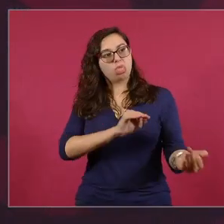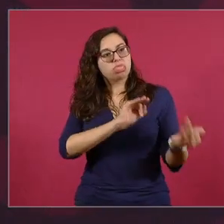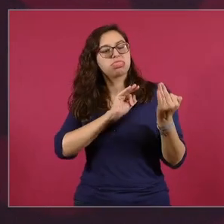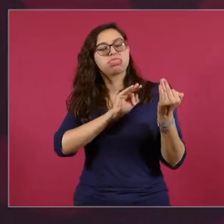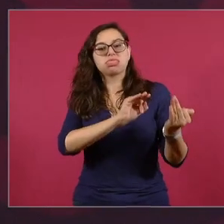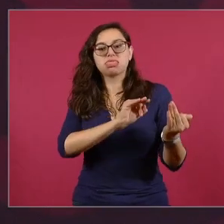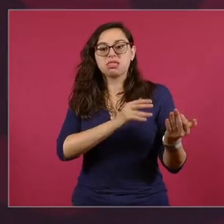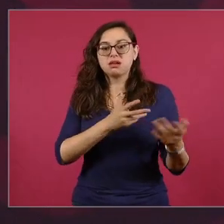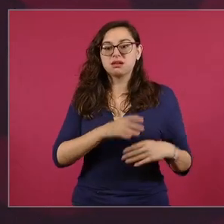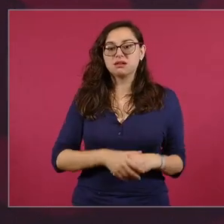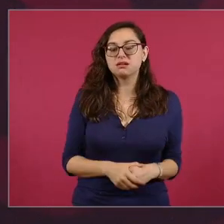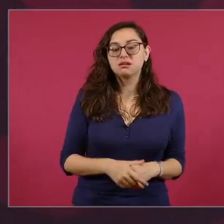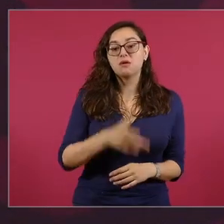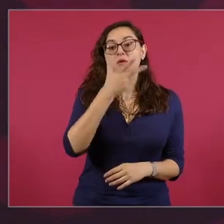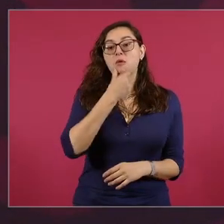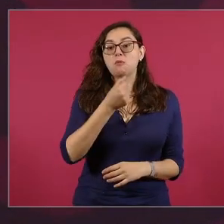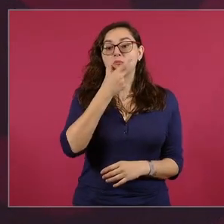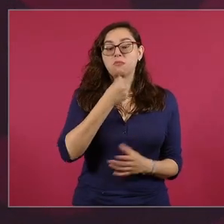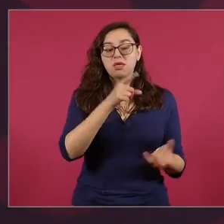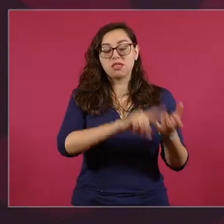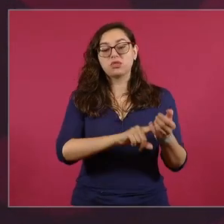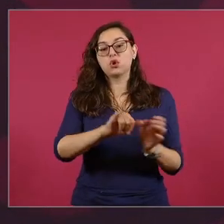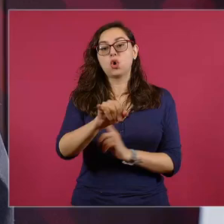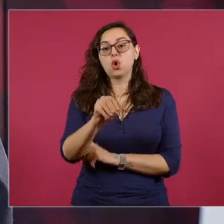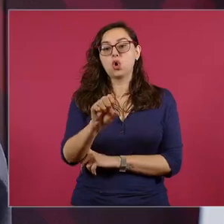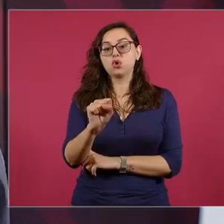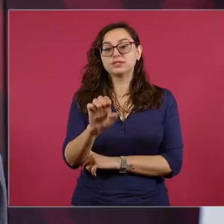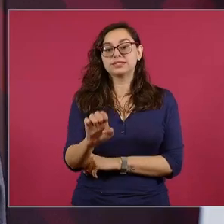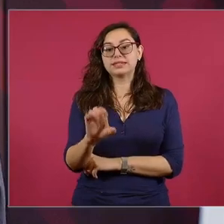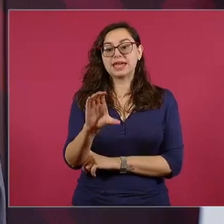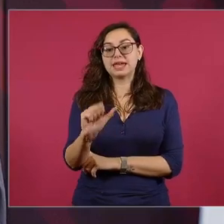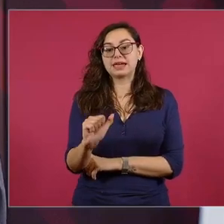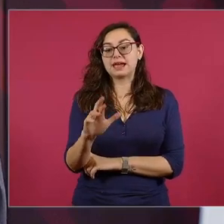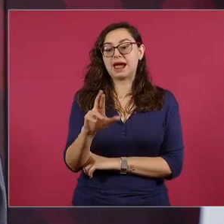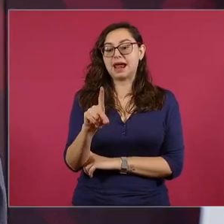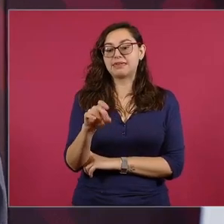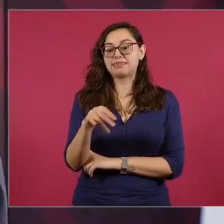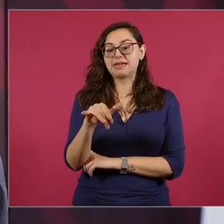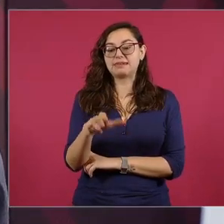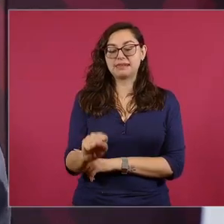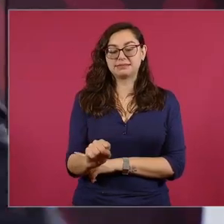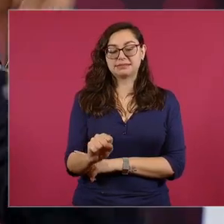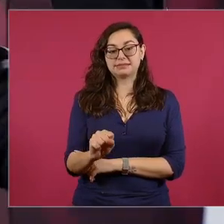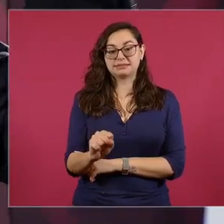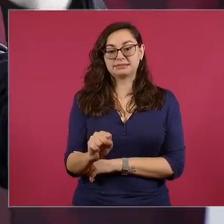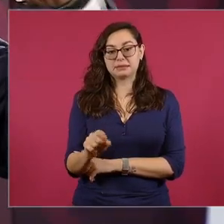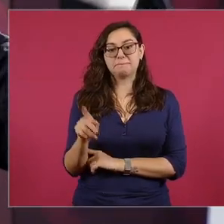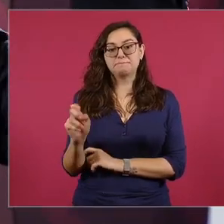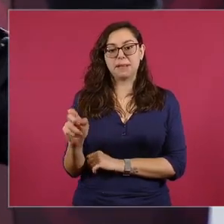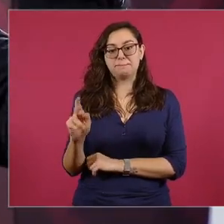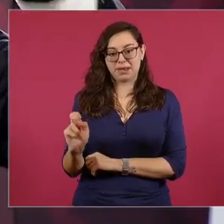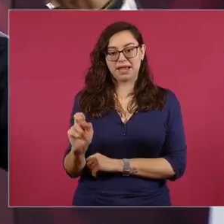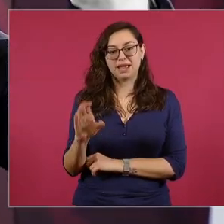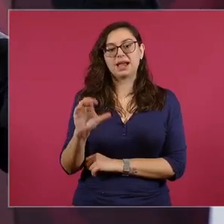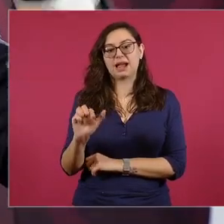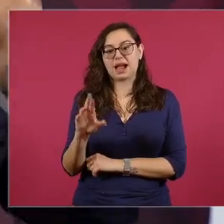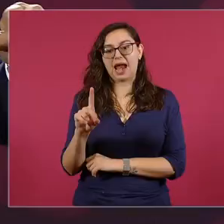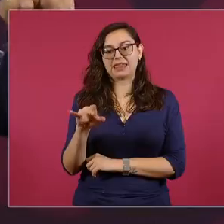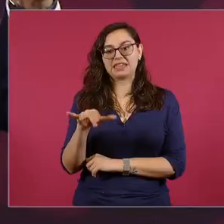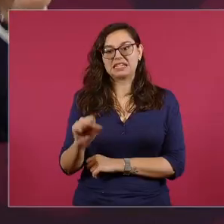José Cárdenas, Pepe Cárdenas, que grita ahí